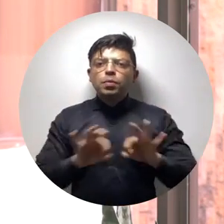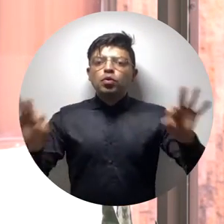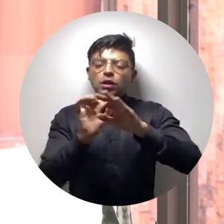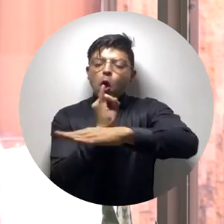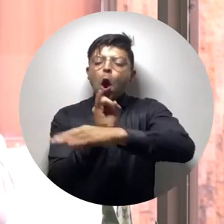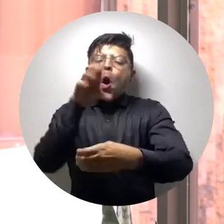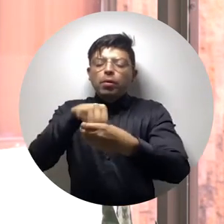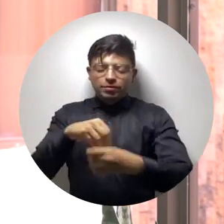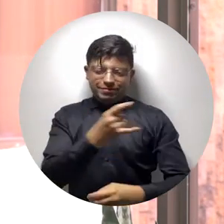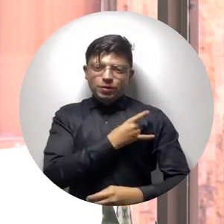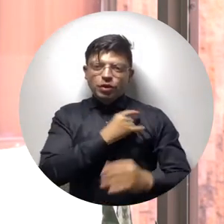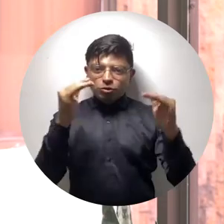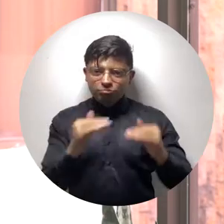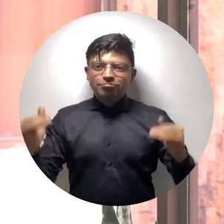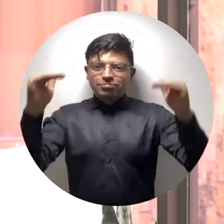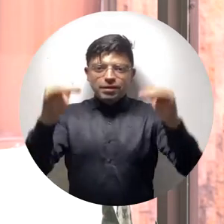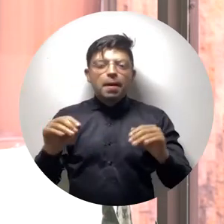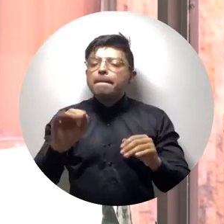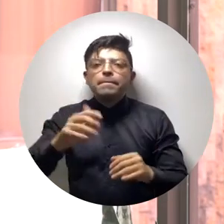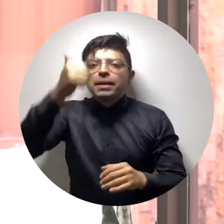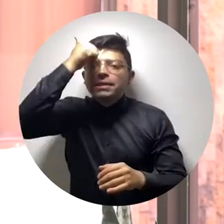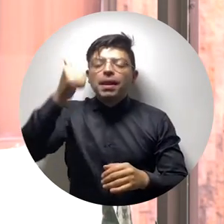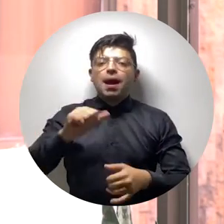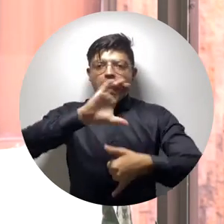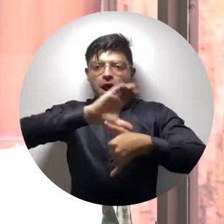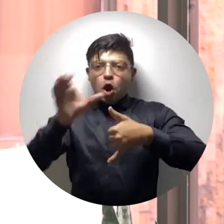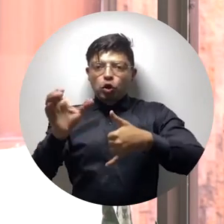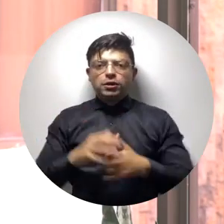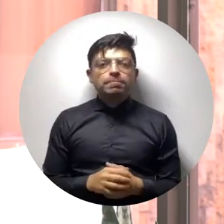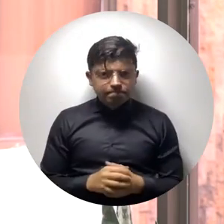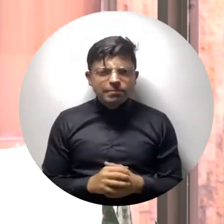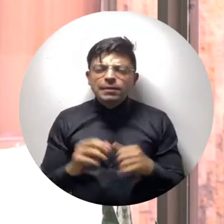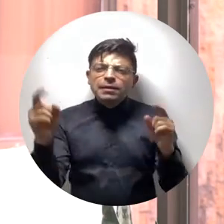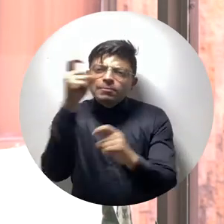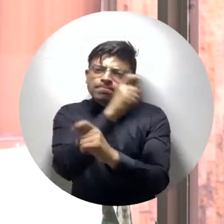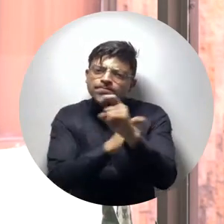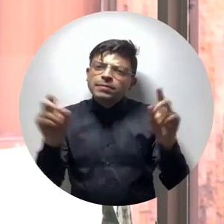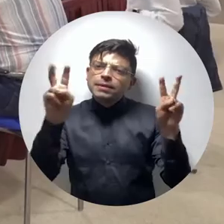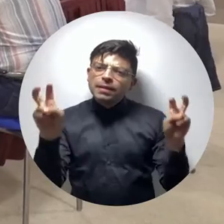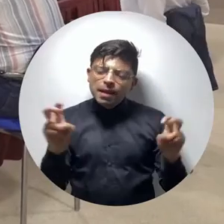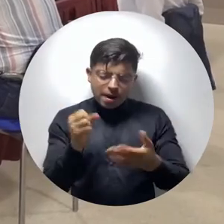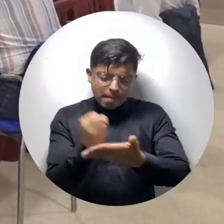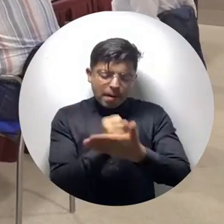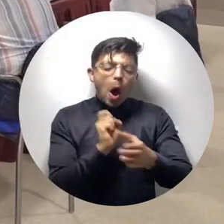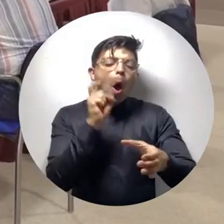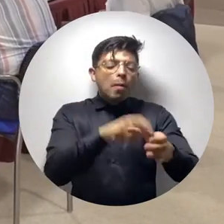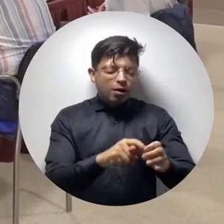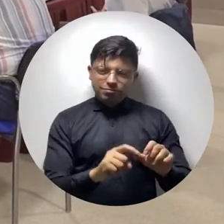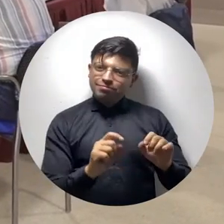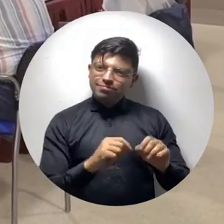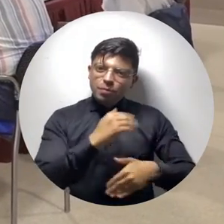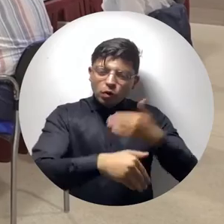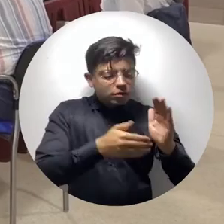dentro de las instituciones de educación superior, principalmente de la Costa Caribe, en donde se analizaron los temas de registro